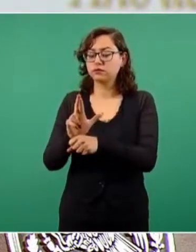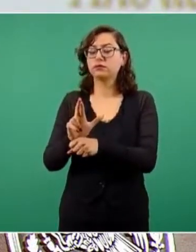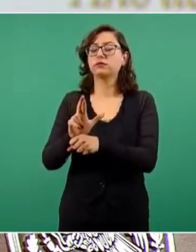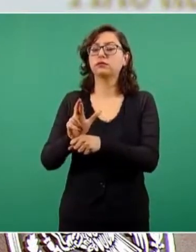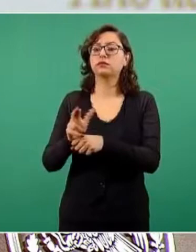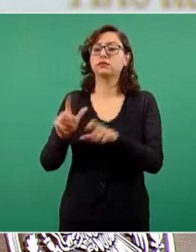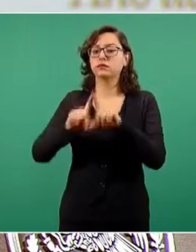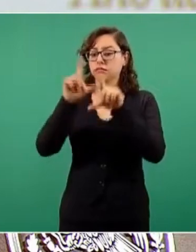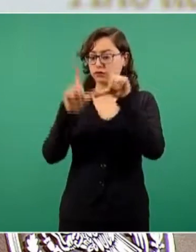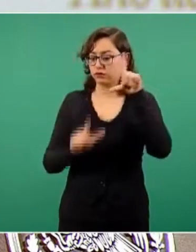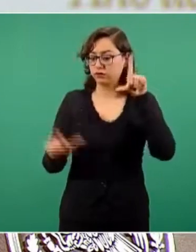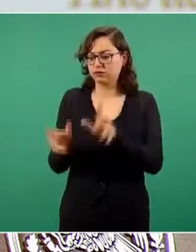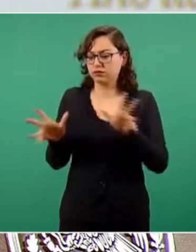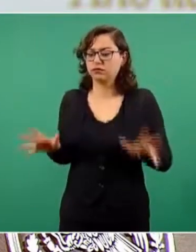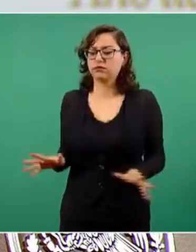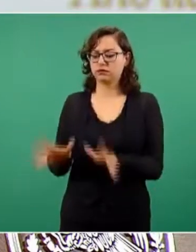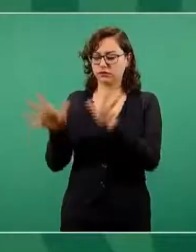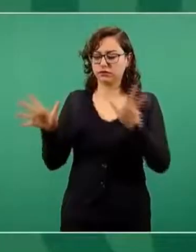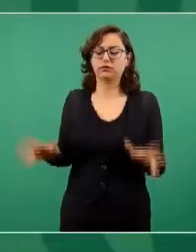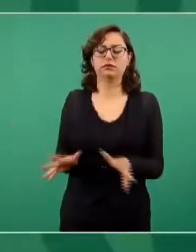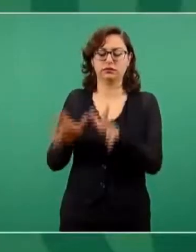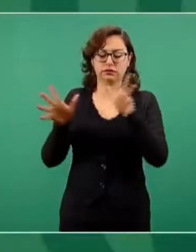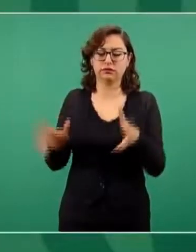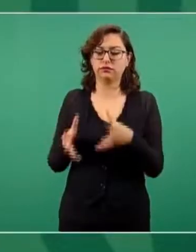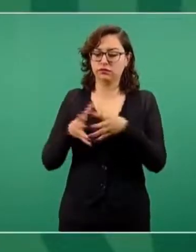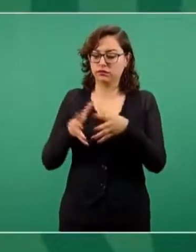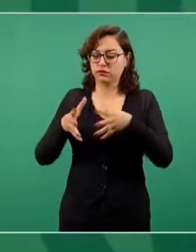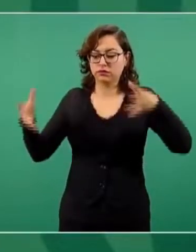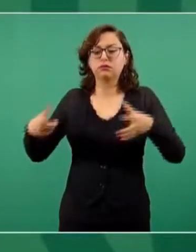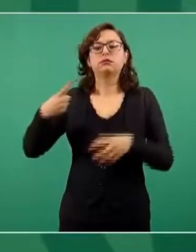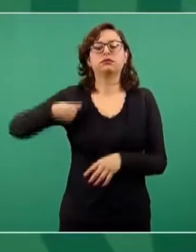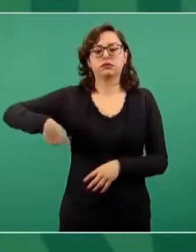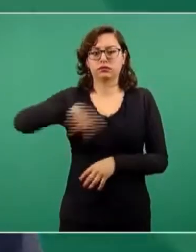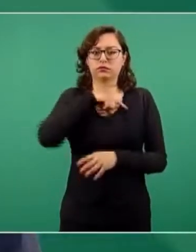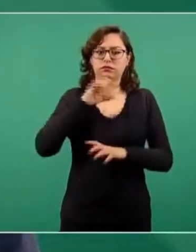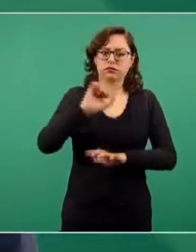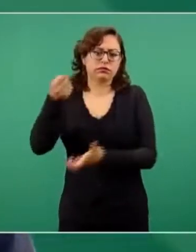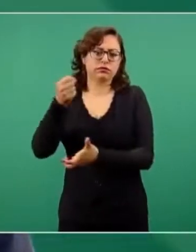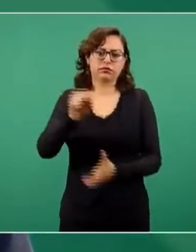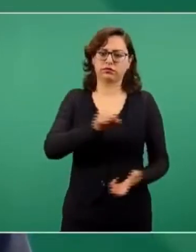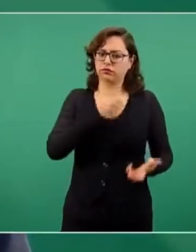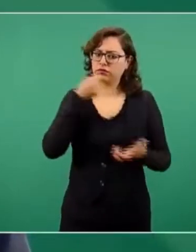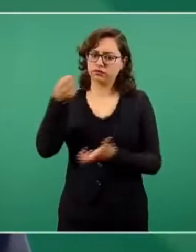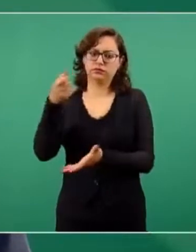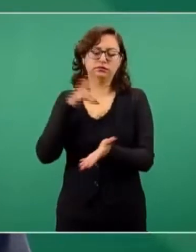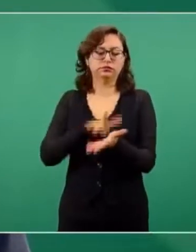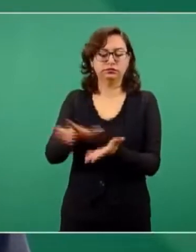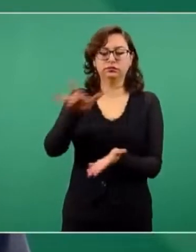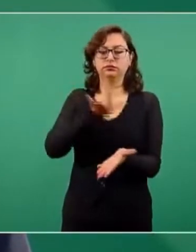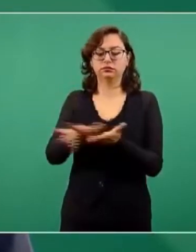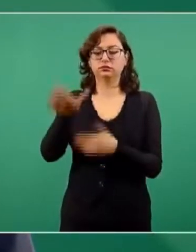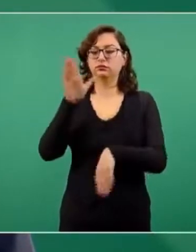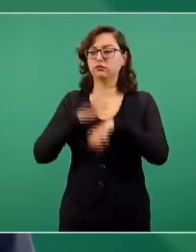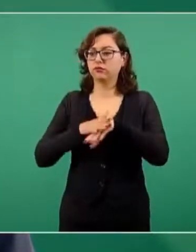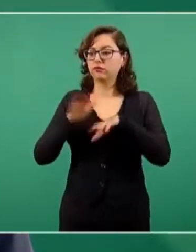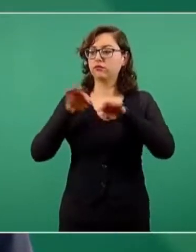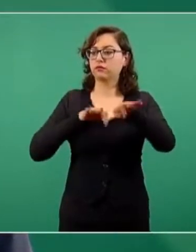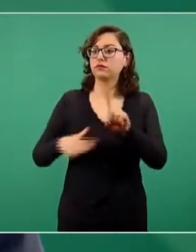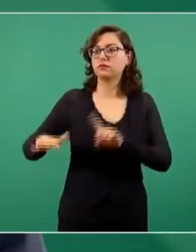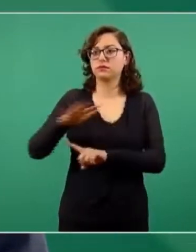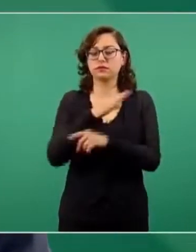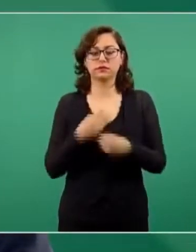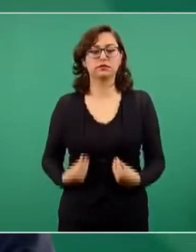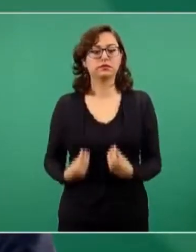México. Nosotros lo estamos haciendo, estamos invirtiendo como nunca en el sureste para que haya empleos y haya